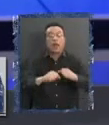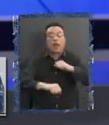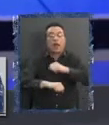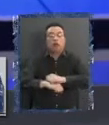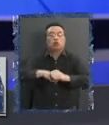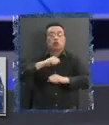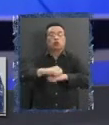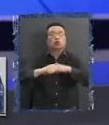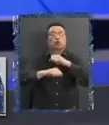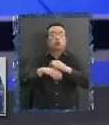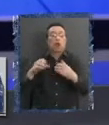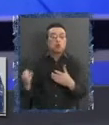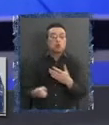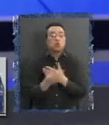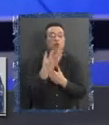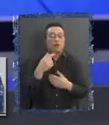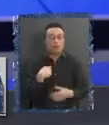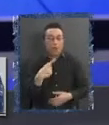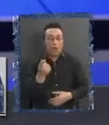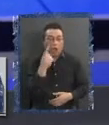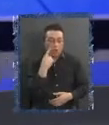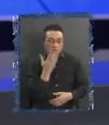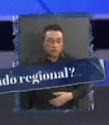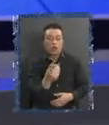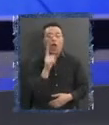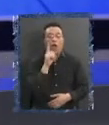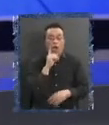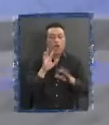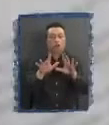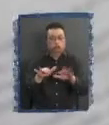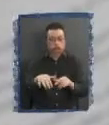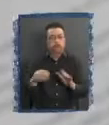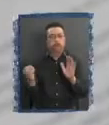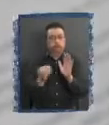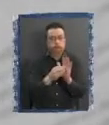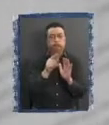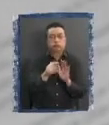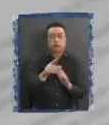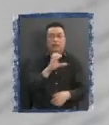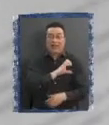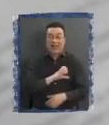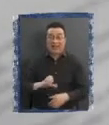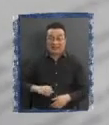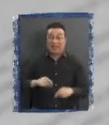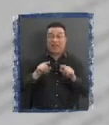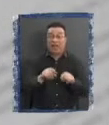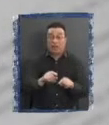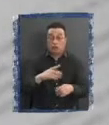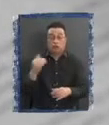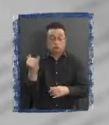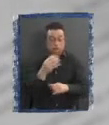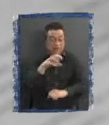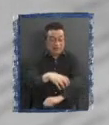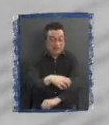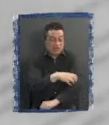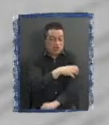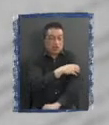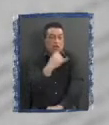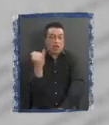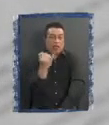Que vamos a conocer Y hay un texto Que dice que el estado Se va a organizar Territorialmente En regiones autónomas